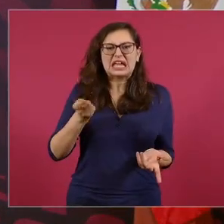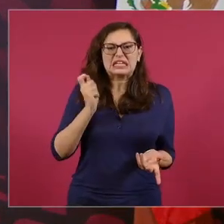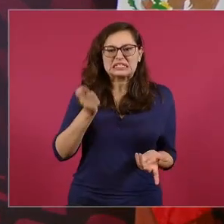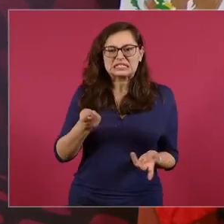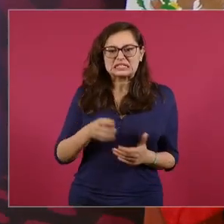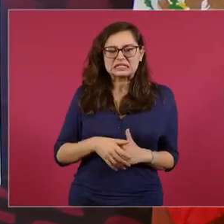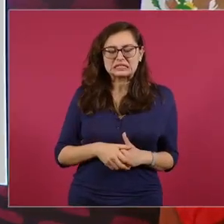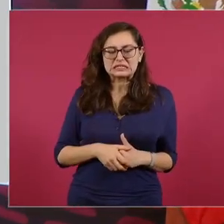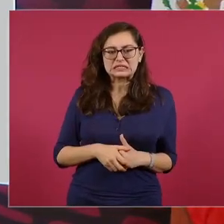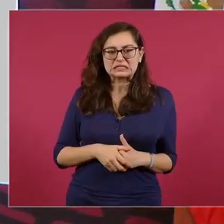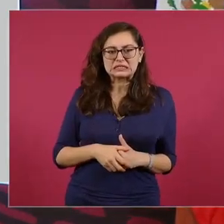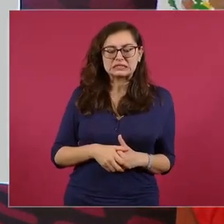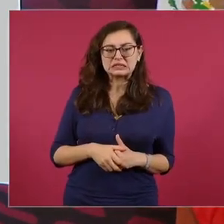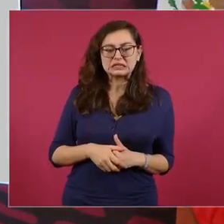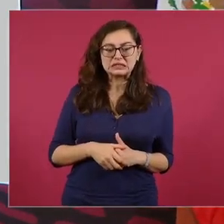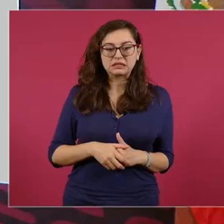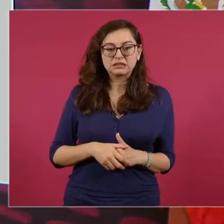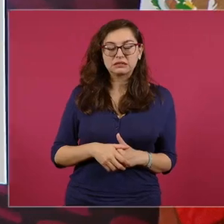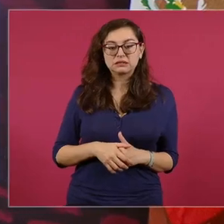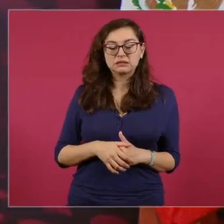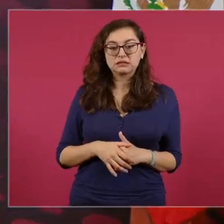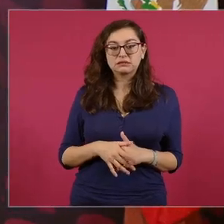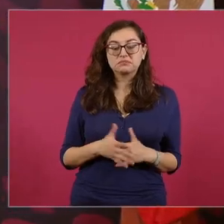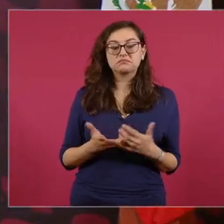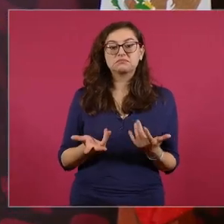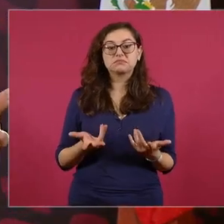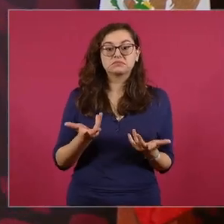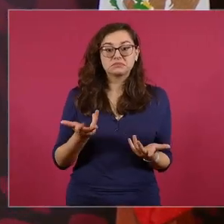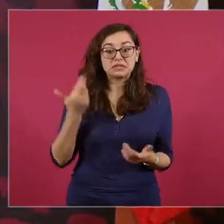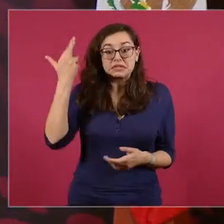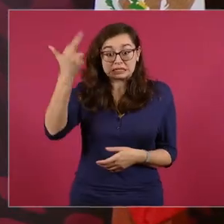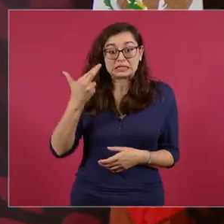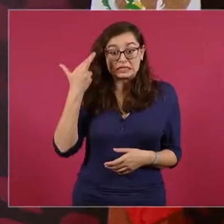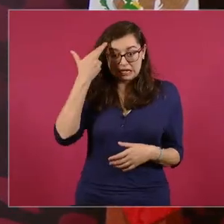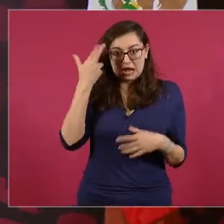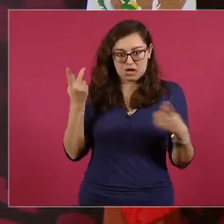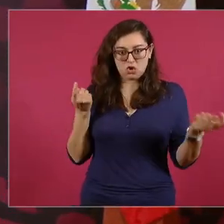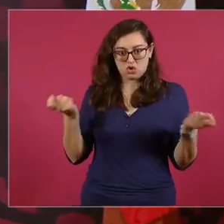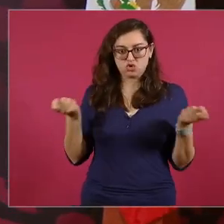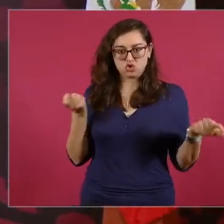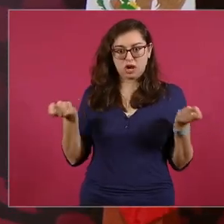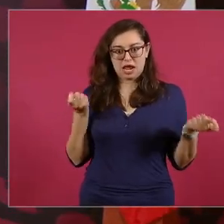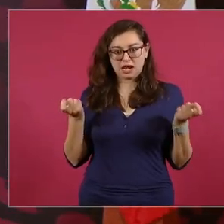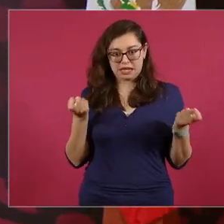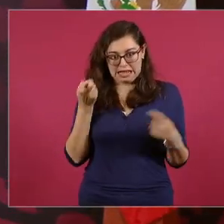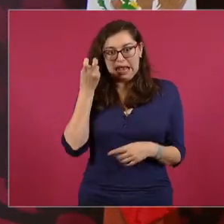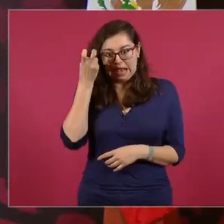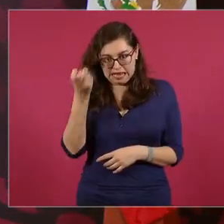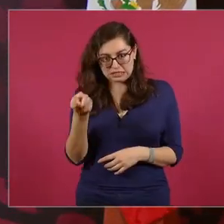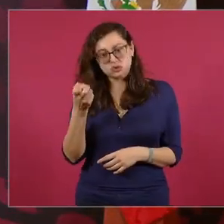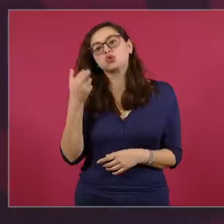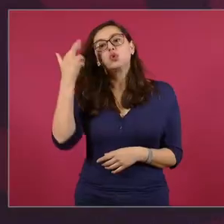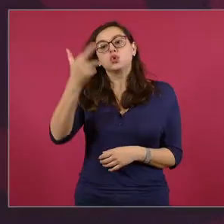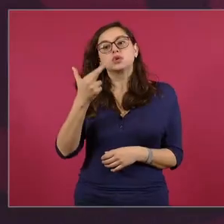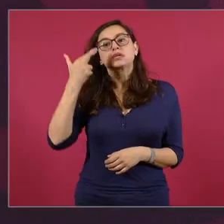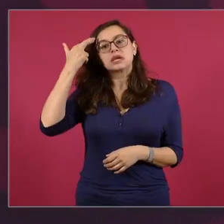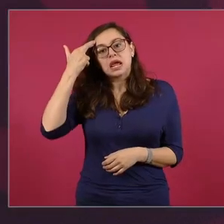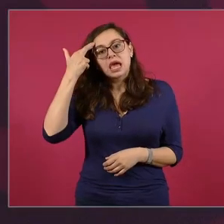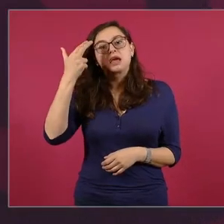existen los reyes las reinas